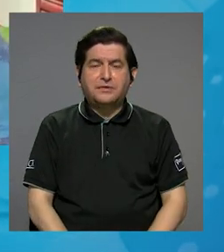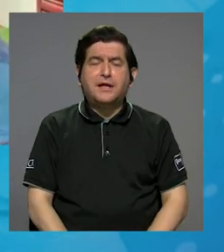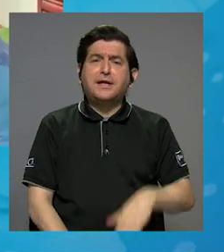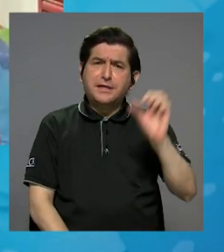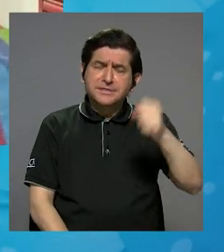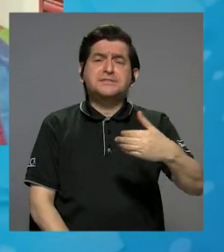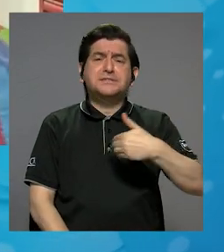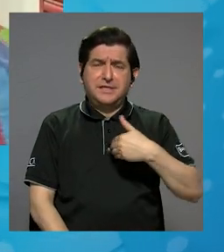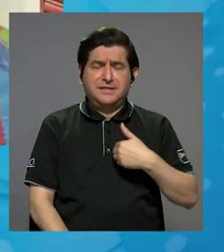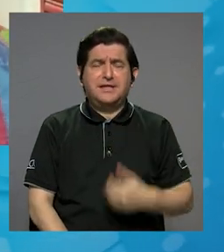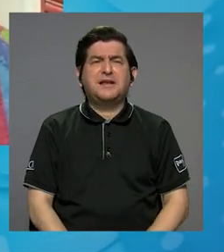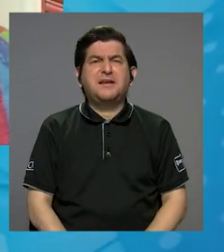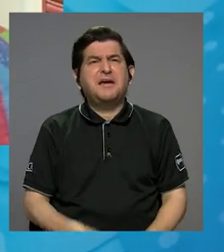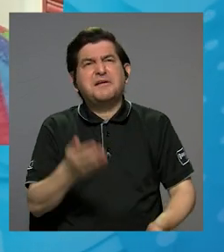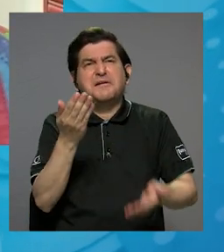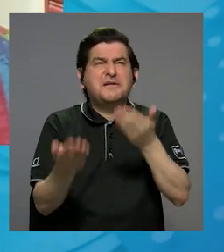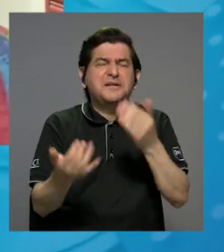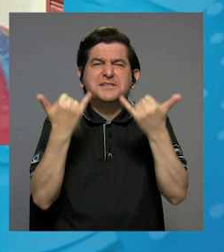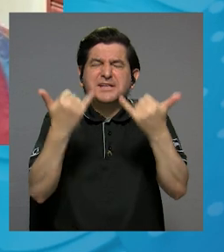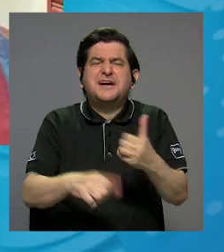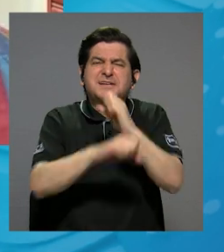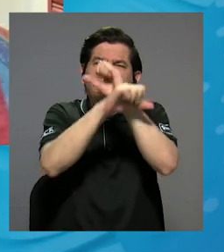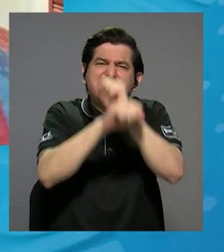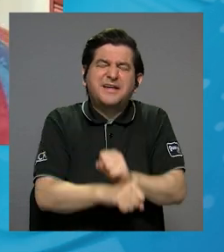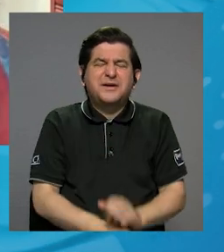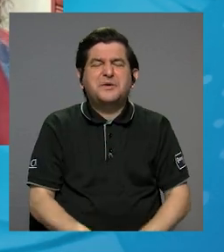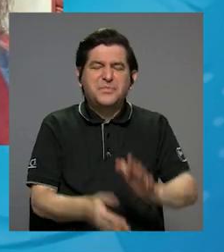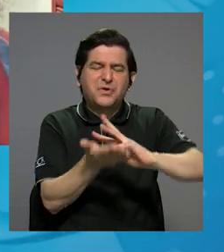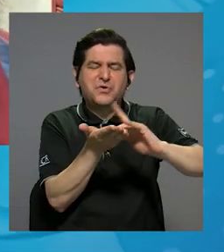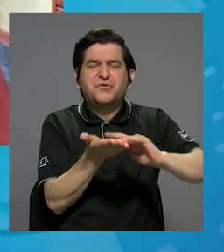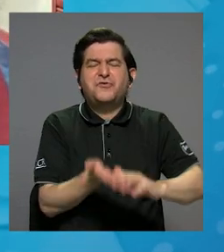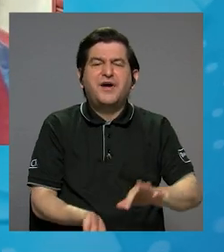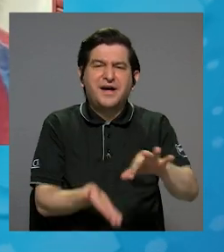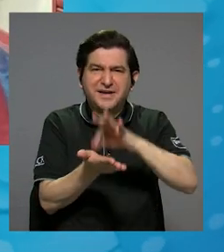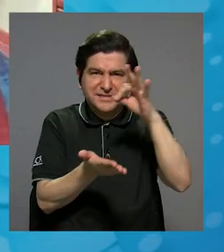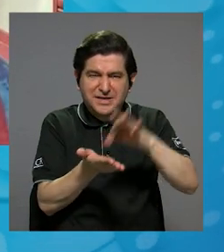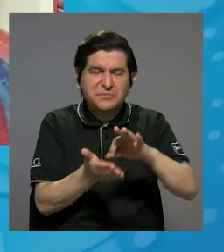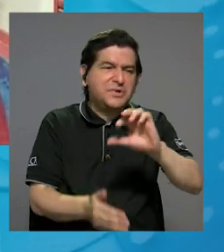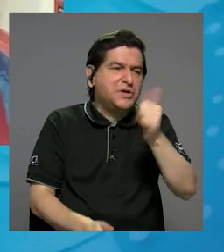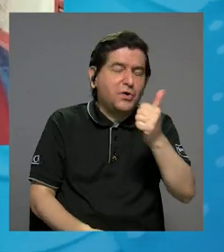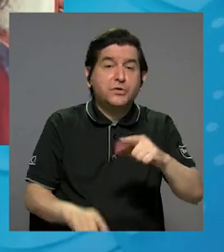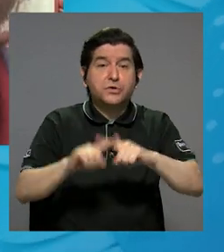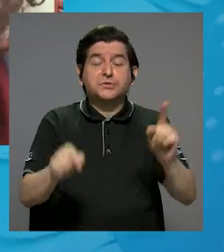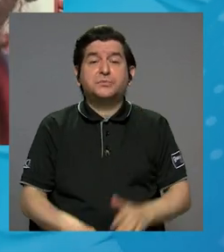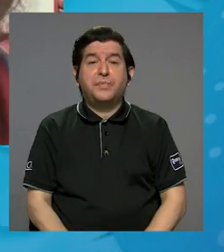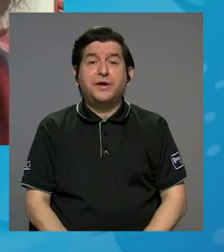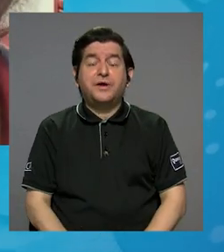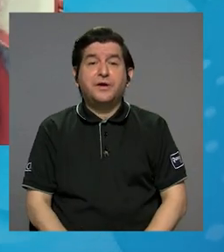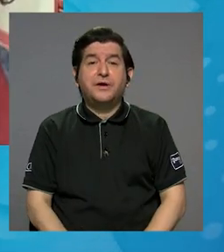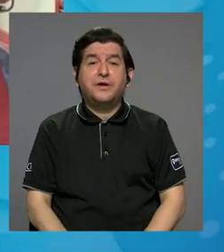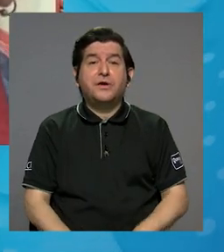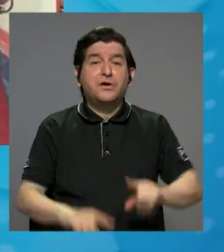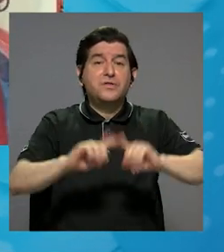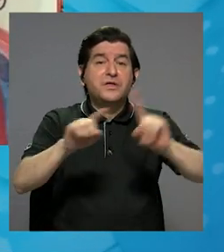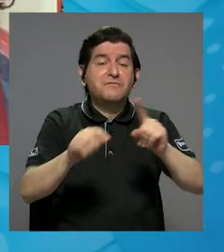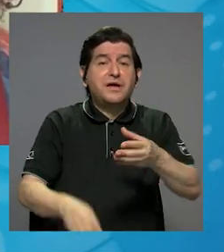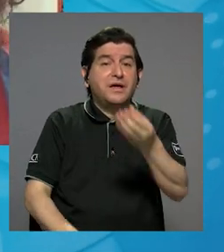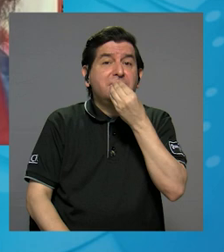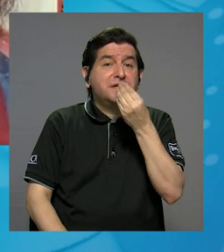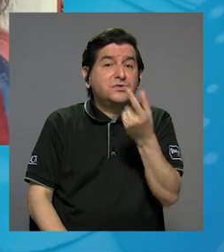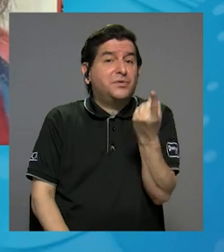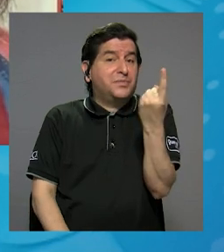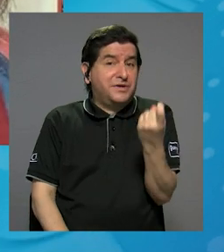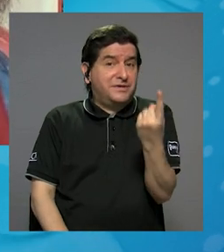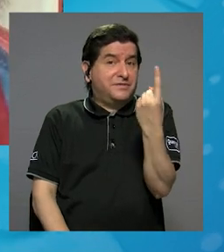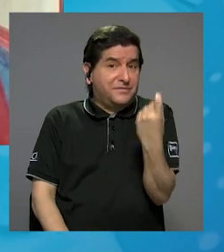tenemos ya por tradición, rey, zambi, rondón, pati, pero qué tal el mojombo, qué tal el wasabi, qué tal